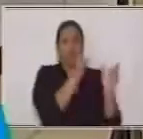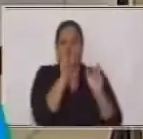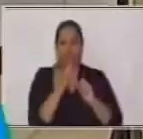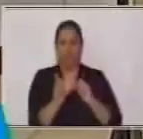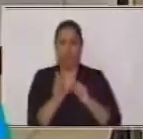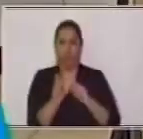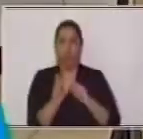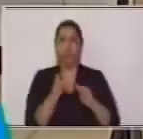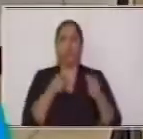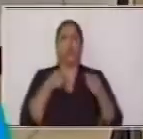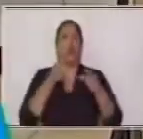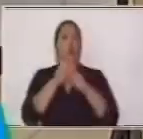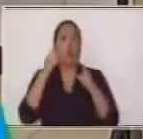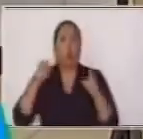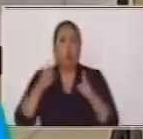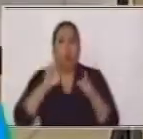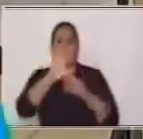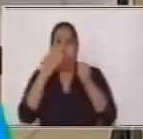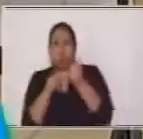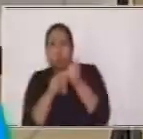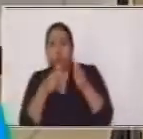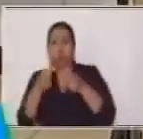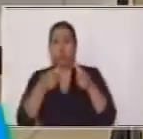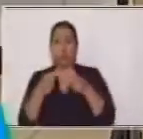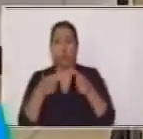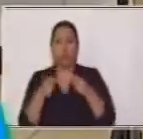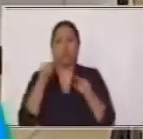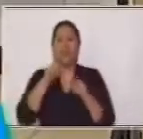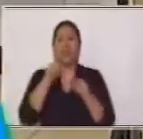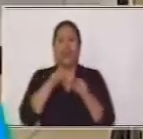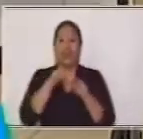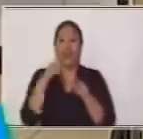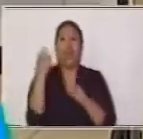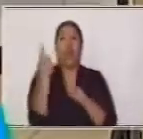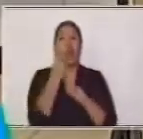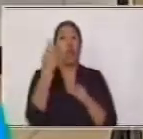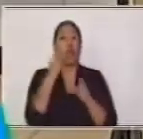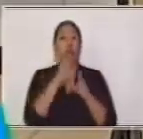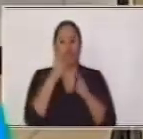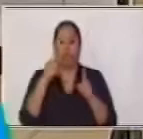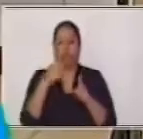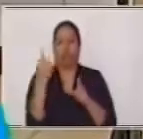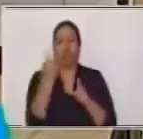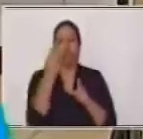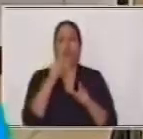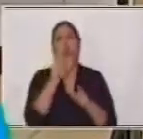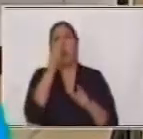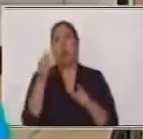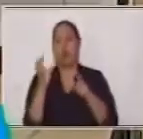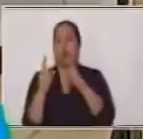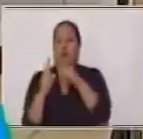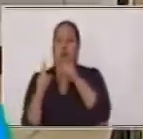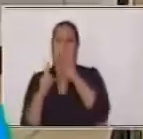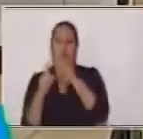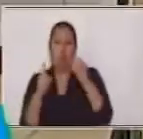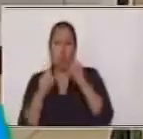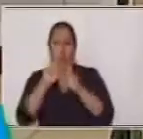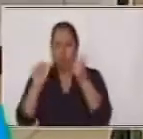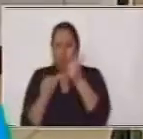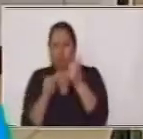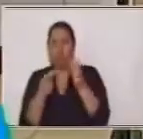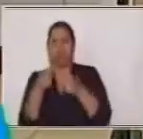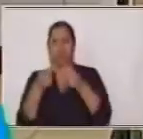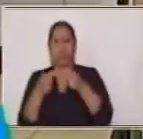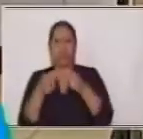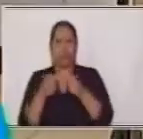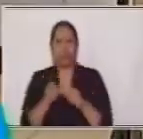subordinadas, que es donde existe una oración principal y una oración subordinada, una que depende de